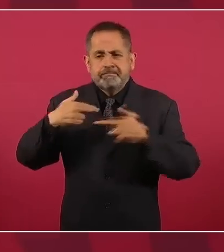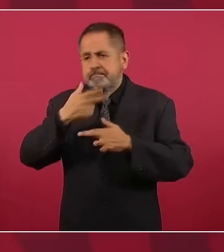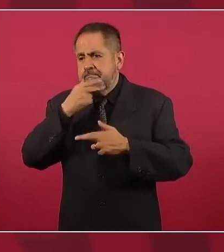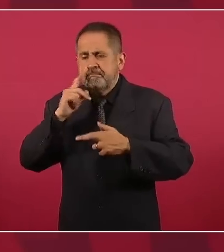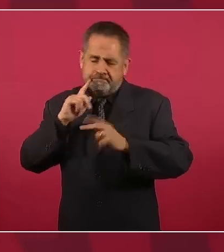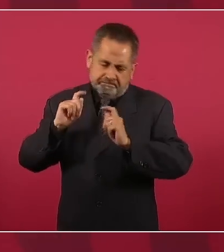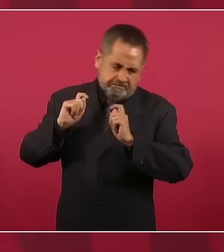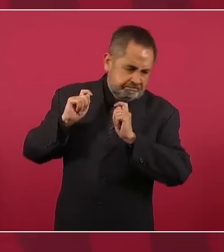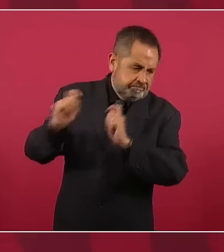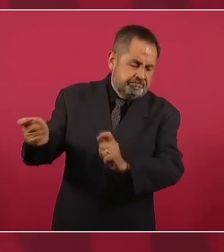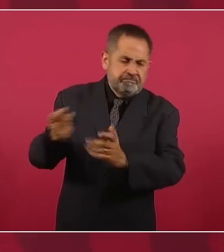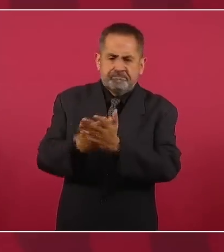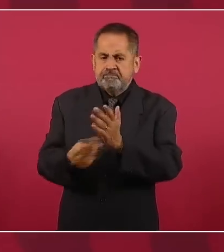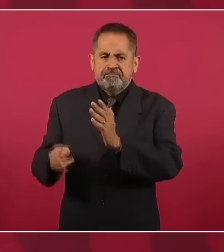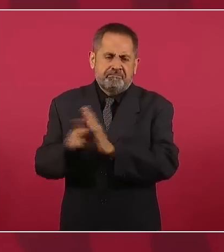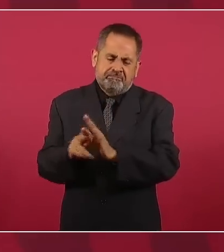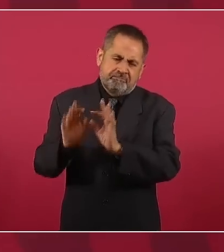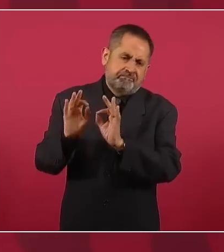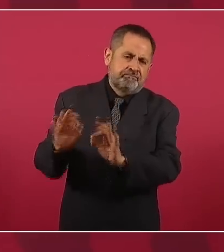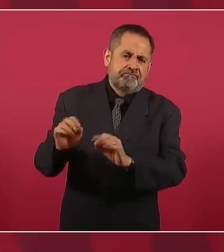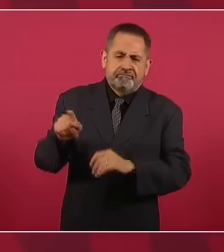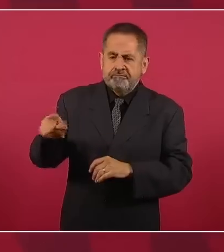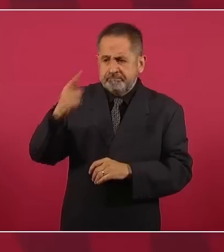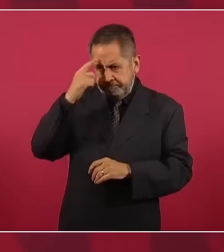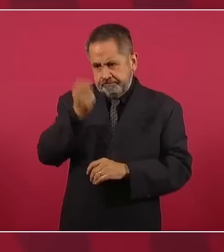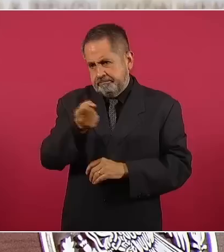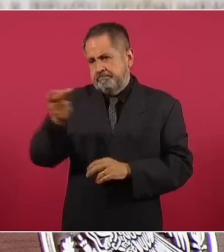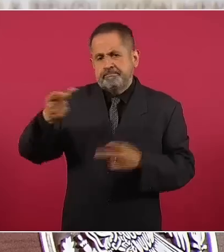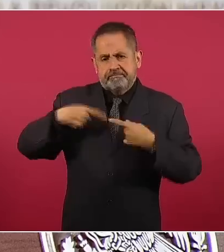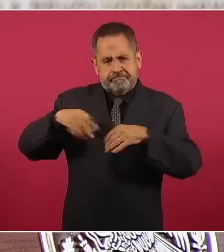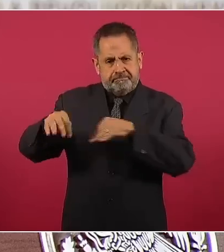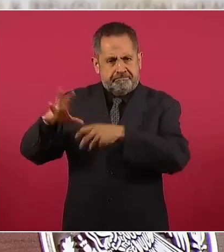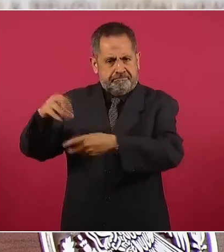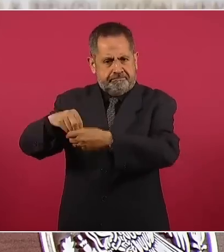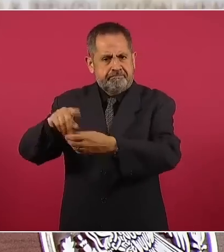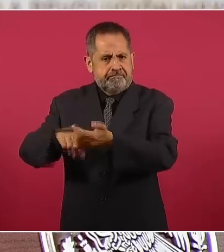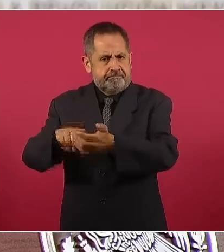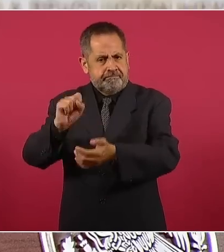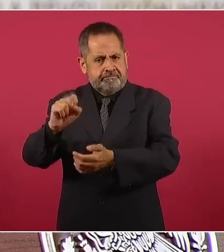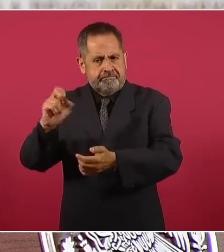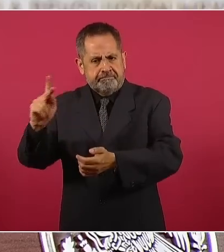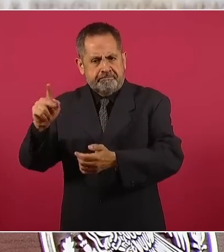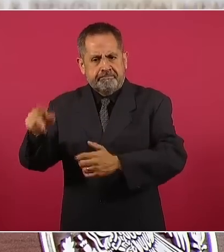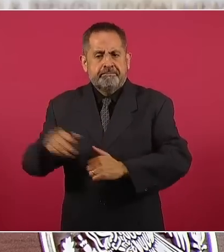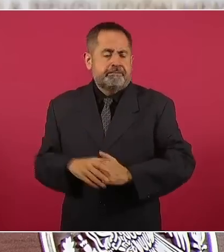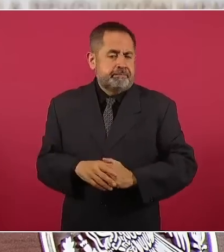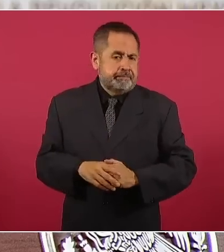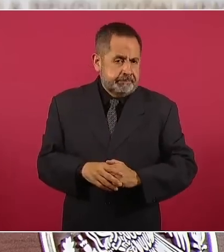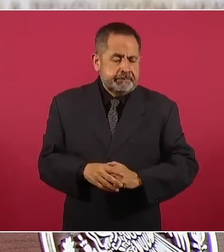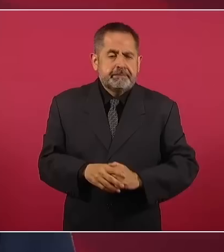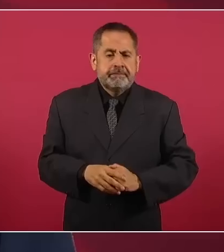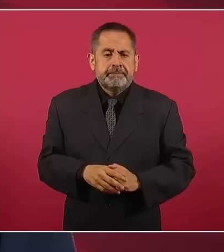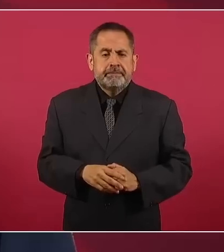Para los trabajadores de la educación y también